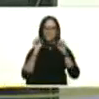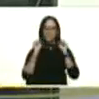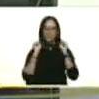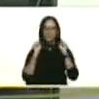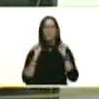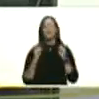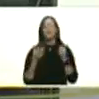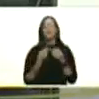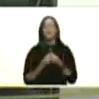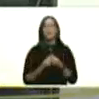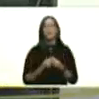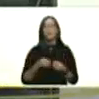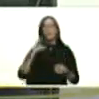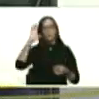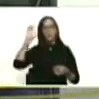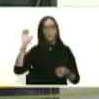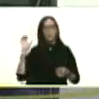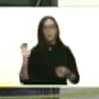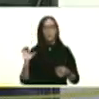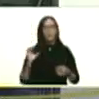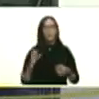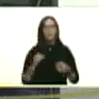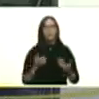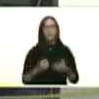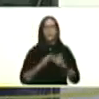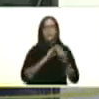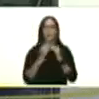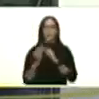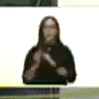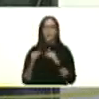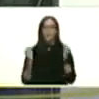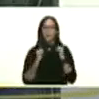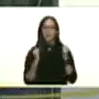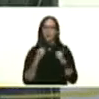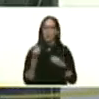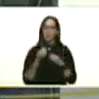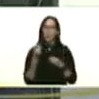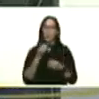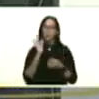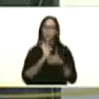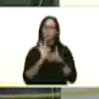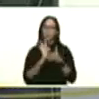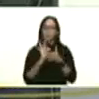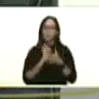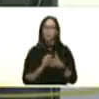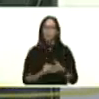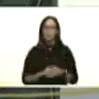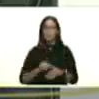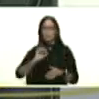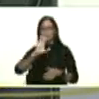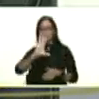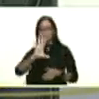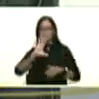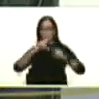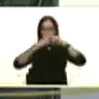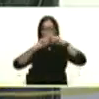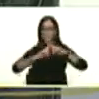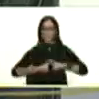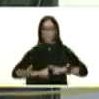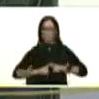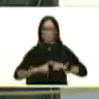países de la comunidad andina ¿cómo funciona ese monitor? tomamos 5 variables temperatura